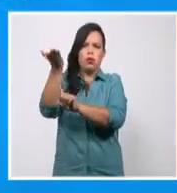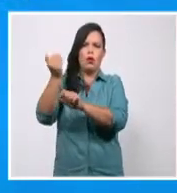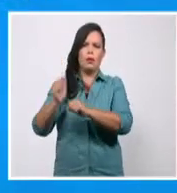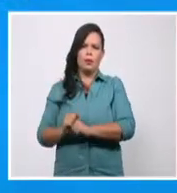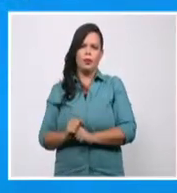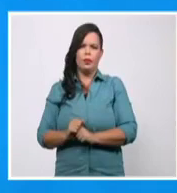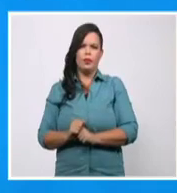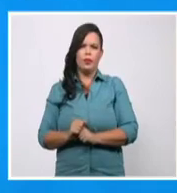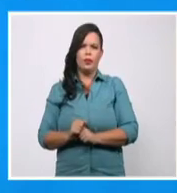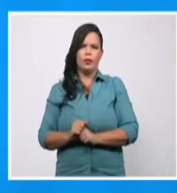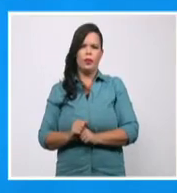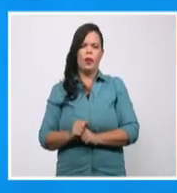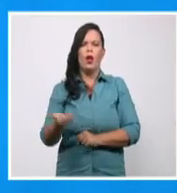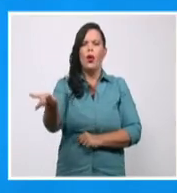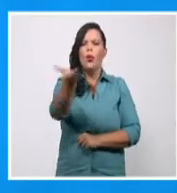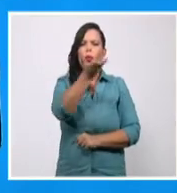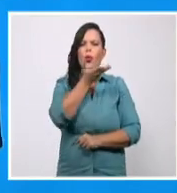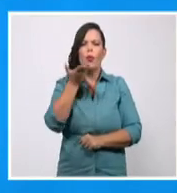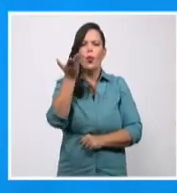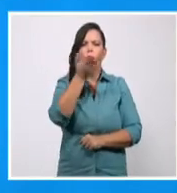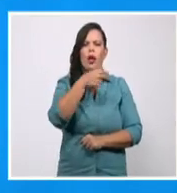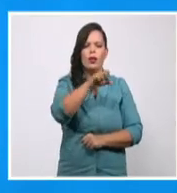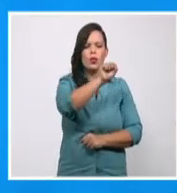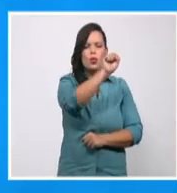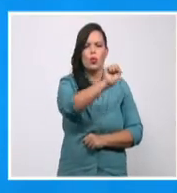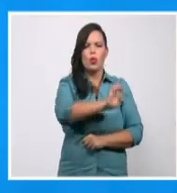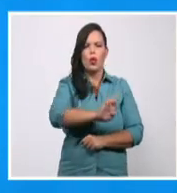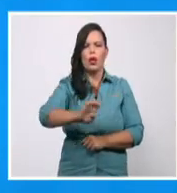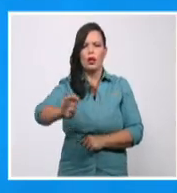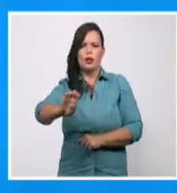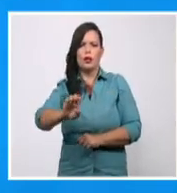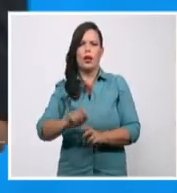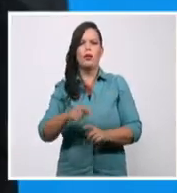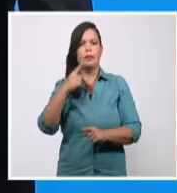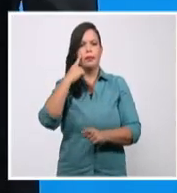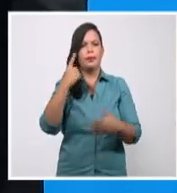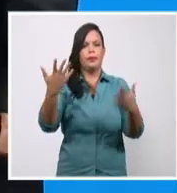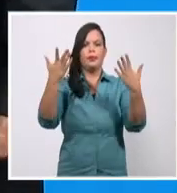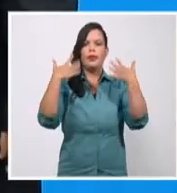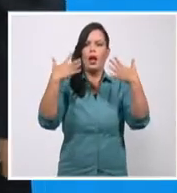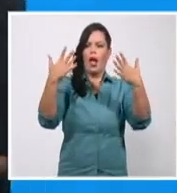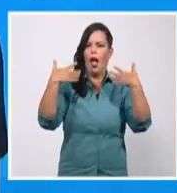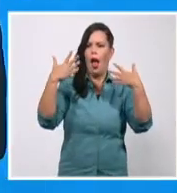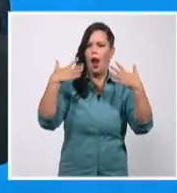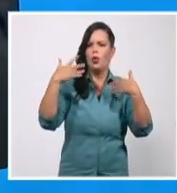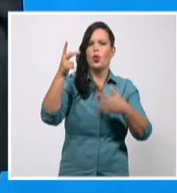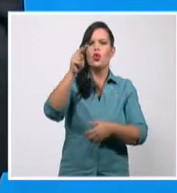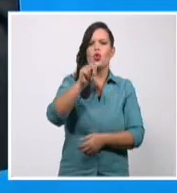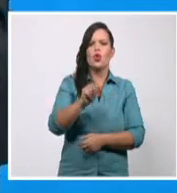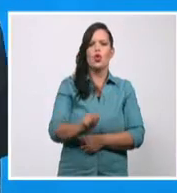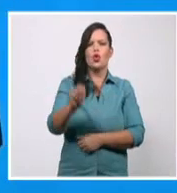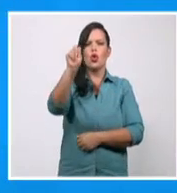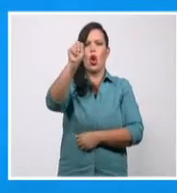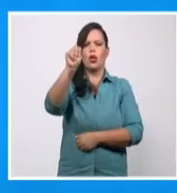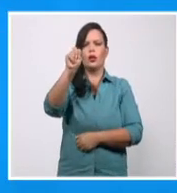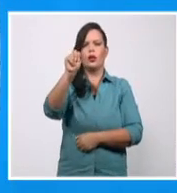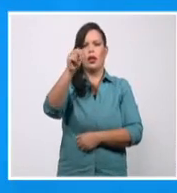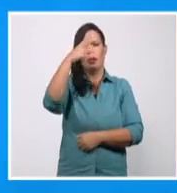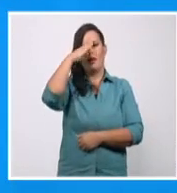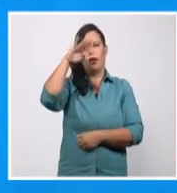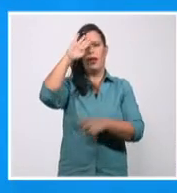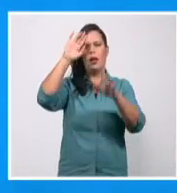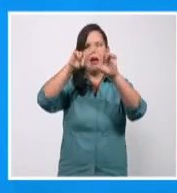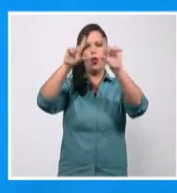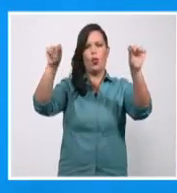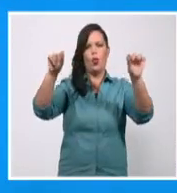del sudeste en el occidente, el centro, por eso el calor fundamentalmente en zonas de la costa norte. Temperaturas cálidas, el resto del